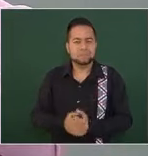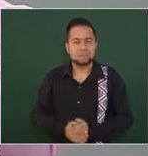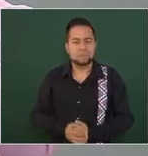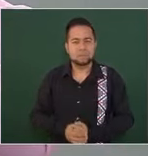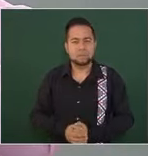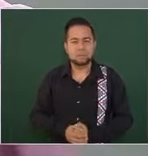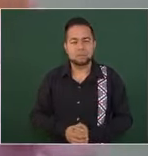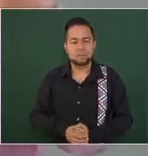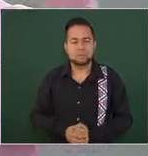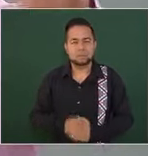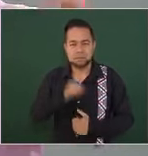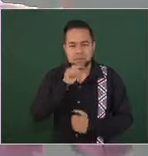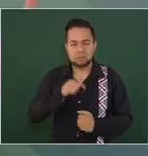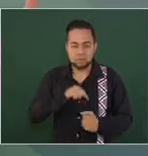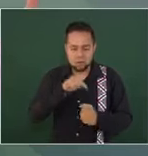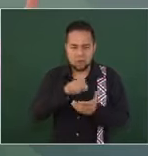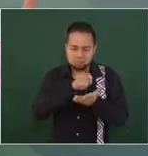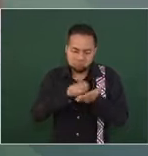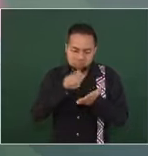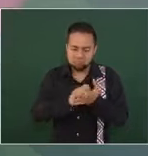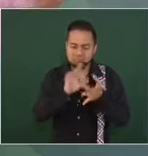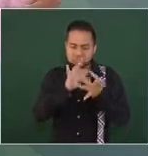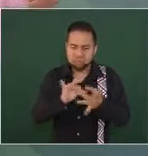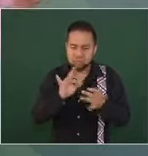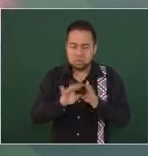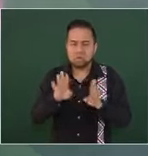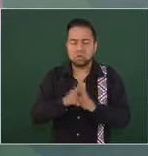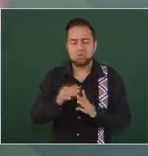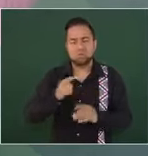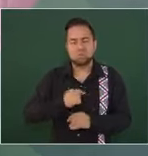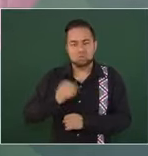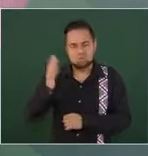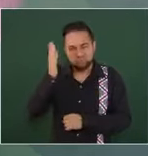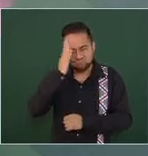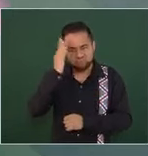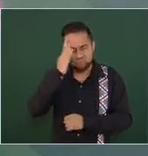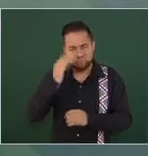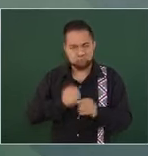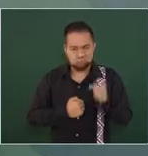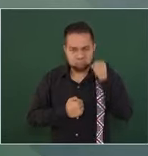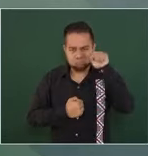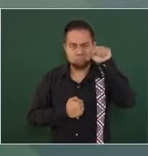me llevó a ser dirigente opositor